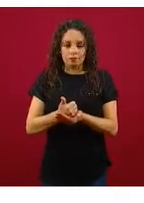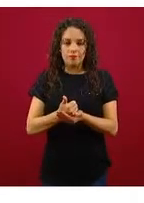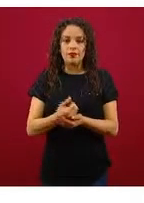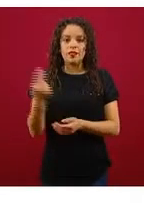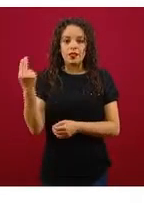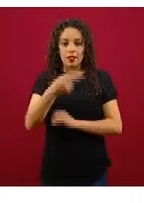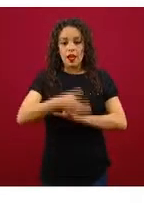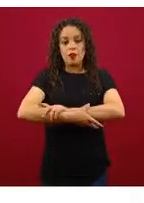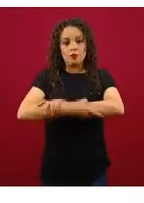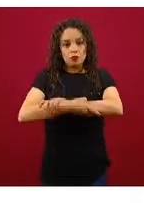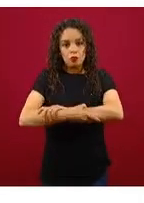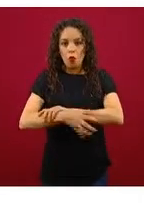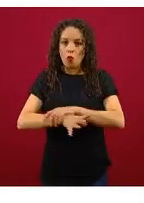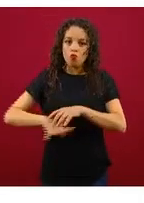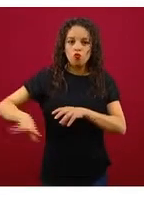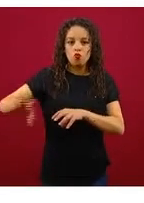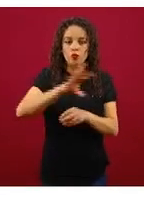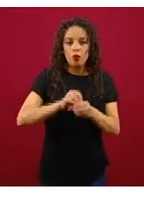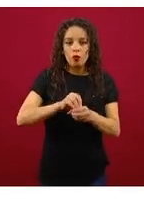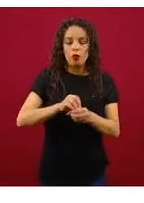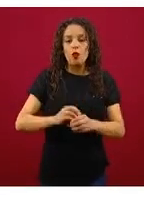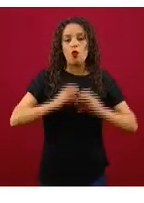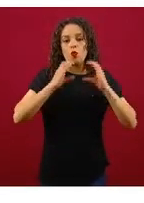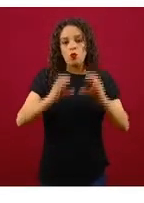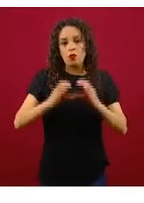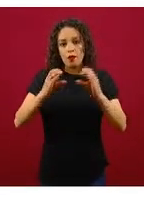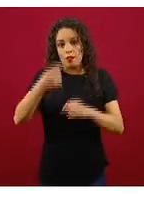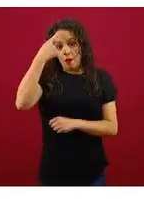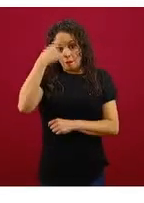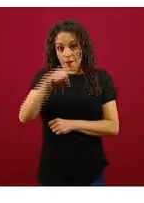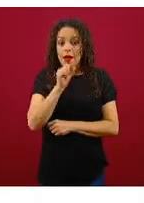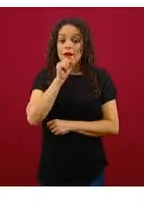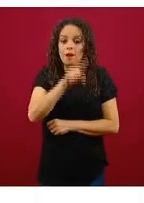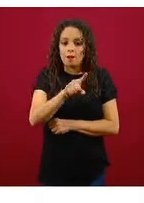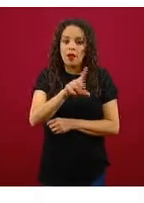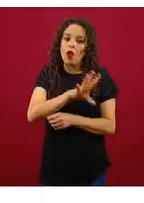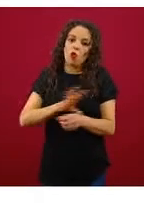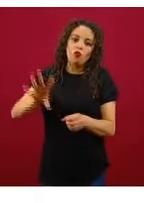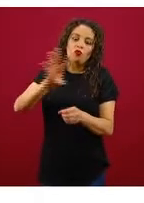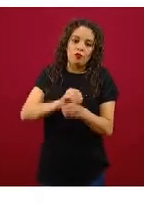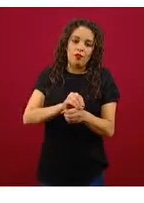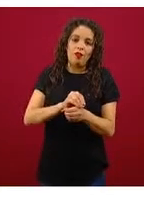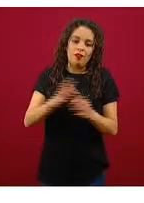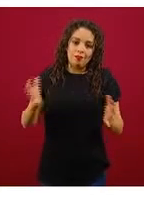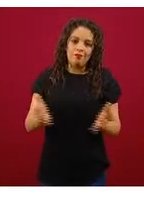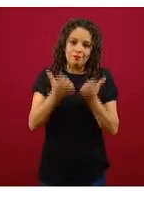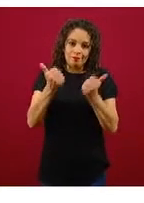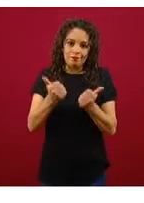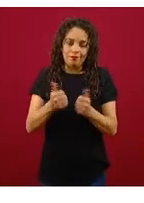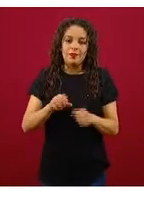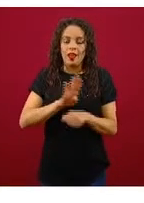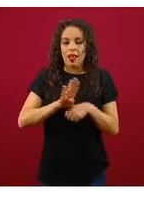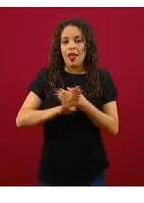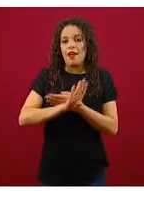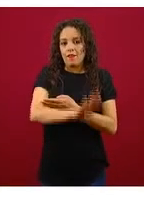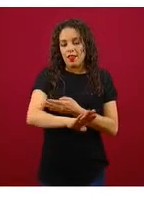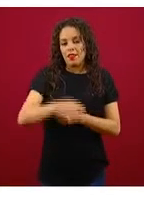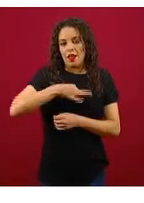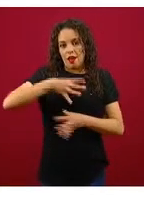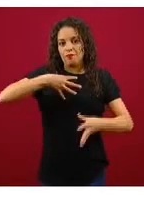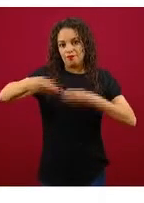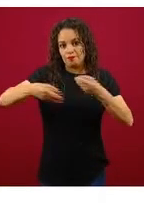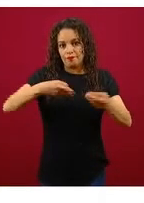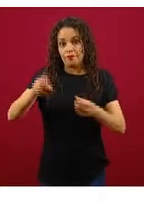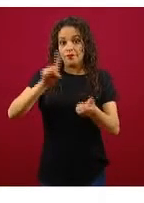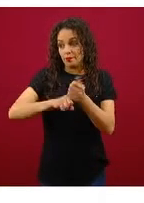cuidado de todos para todos. La orientación general es evitar contagios. La responsabilidad de que si tenemos síntomas,